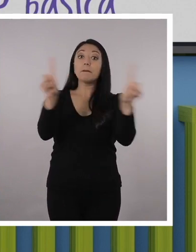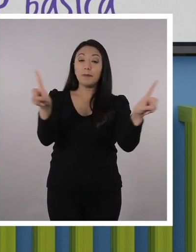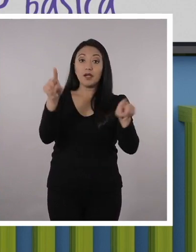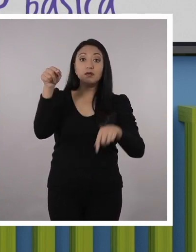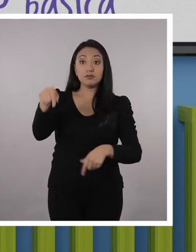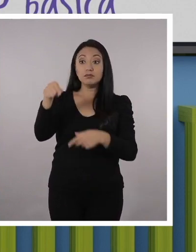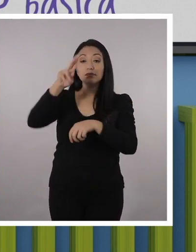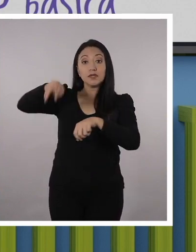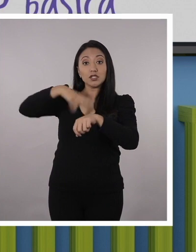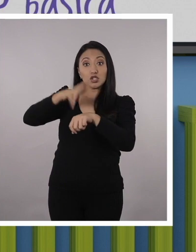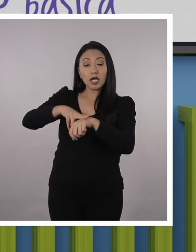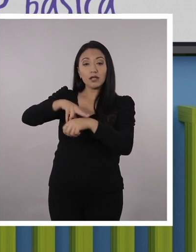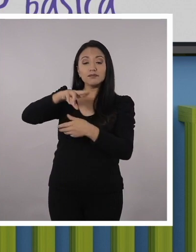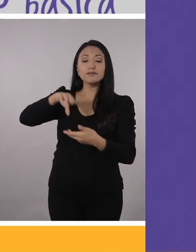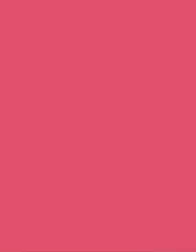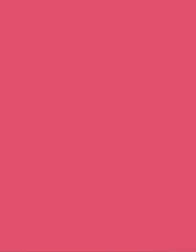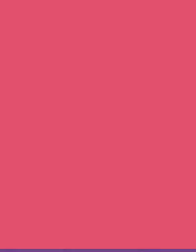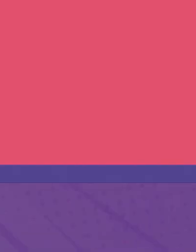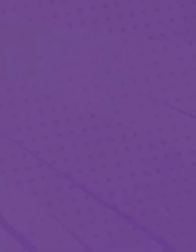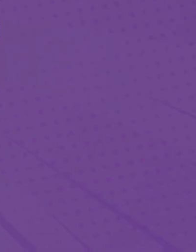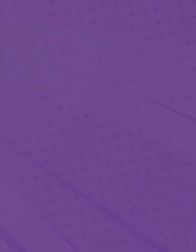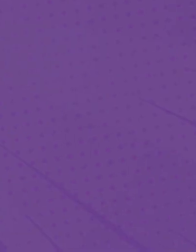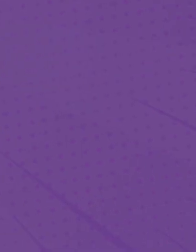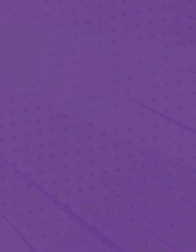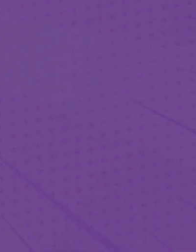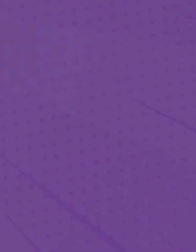la aprobación del COE nacional y cantonal.